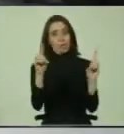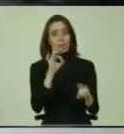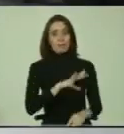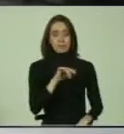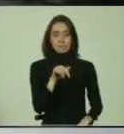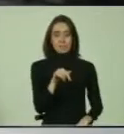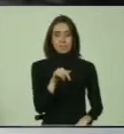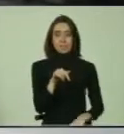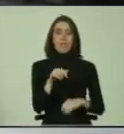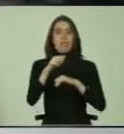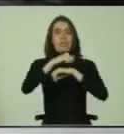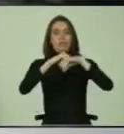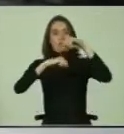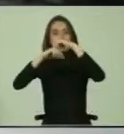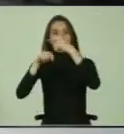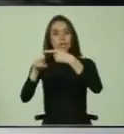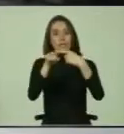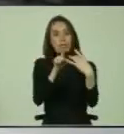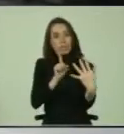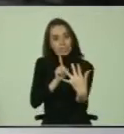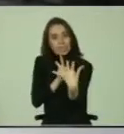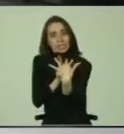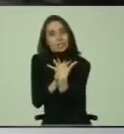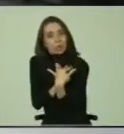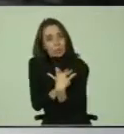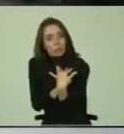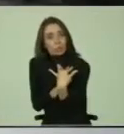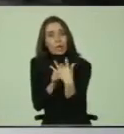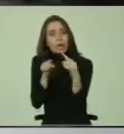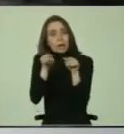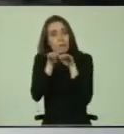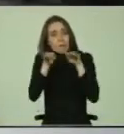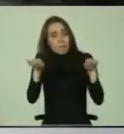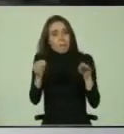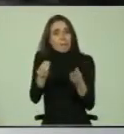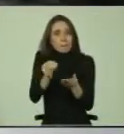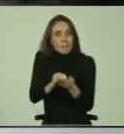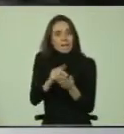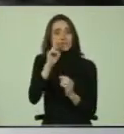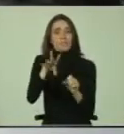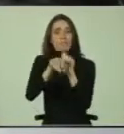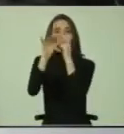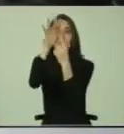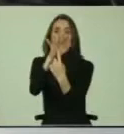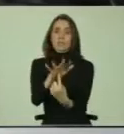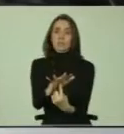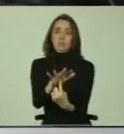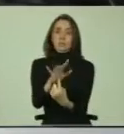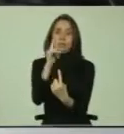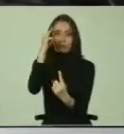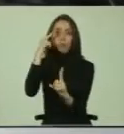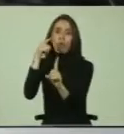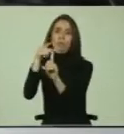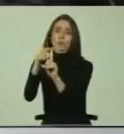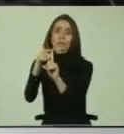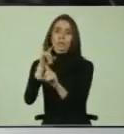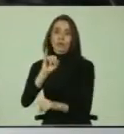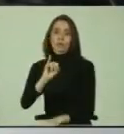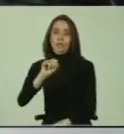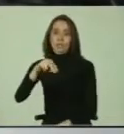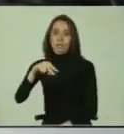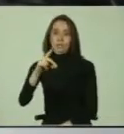la construcción de una sociedad inclusiva, más igualitaria y sin discriminación, constituye un propósito al cual el